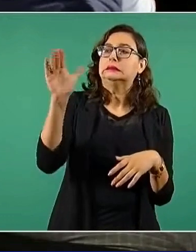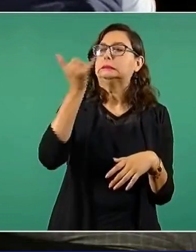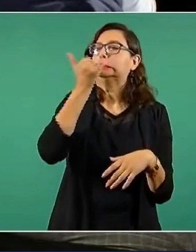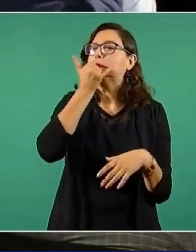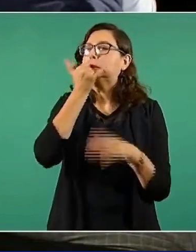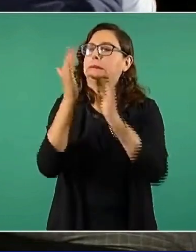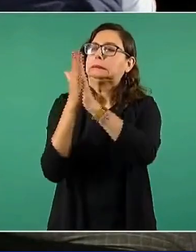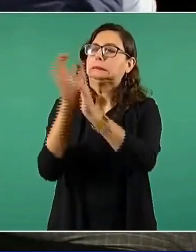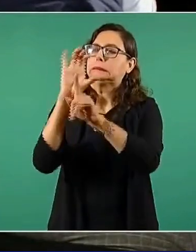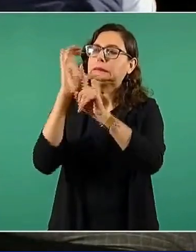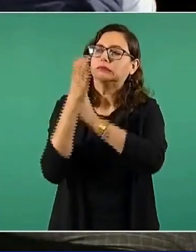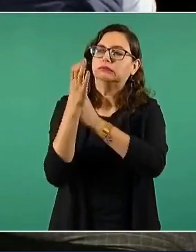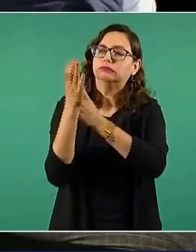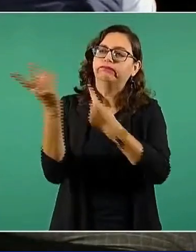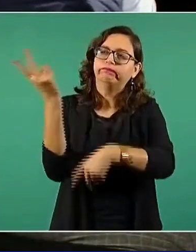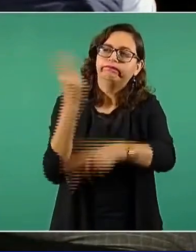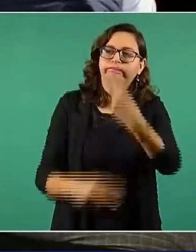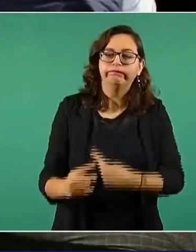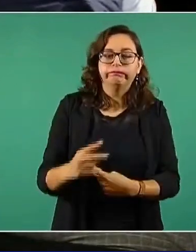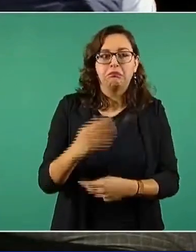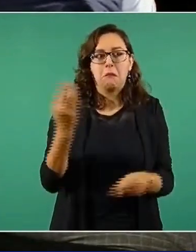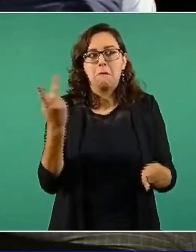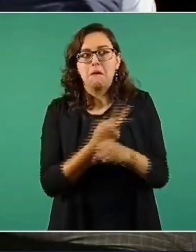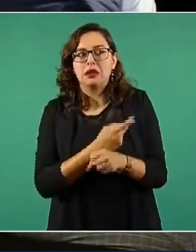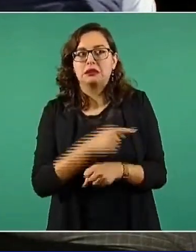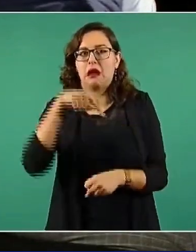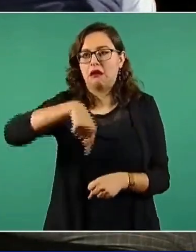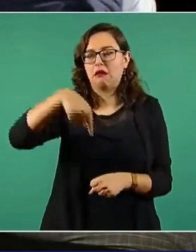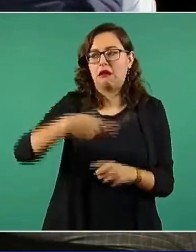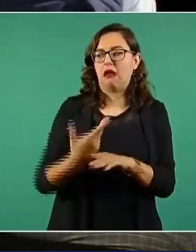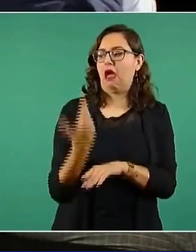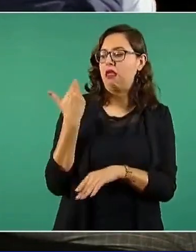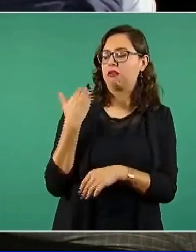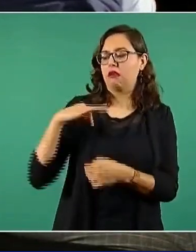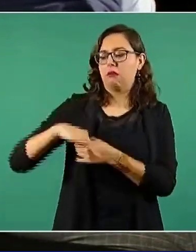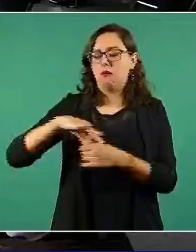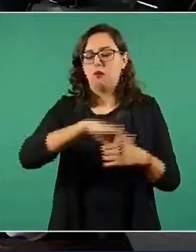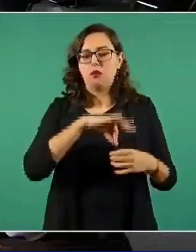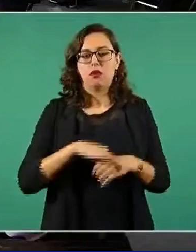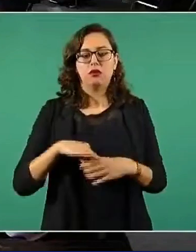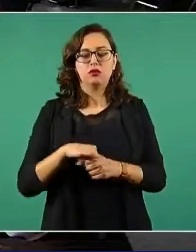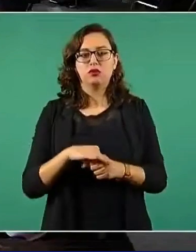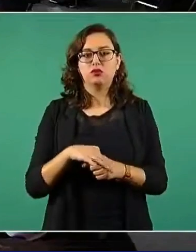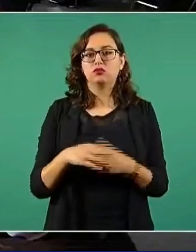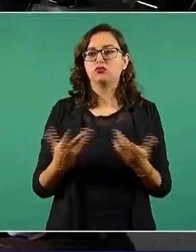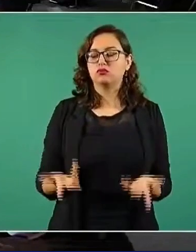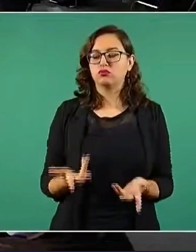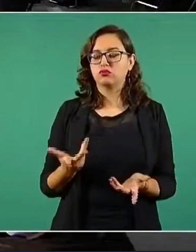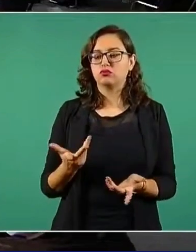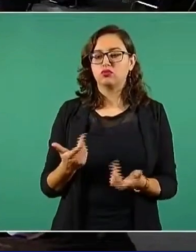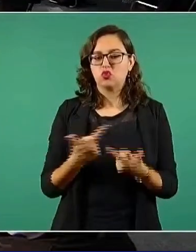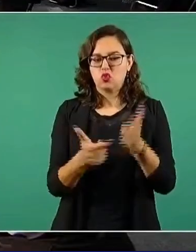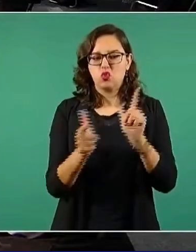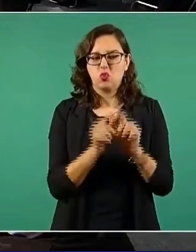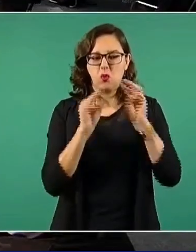intervención de grupos criminales. ¿Cuál sería su opinión sobre esto? Pues si la OEA